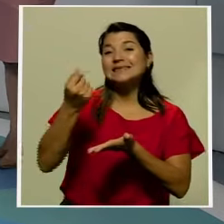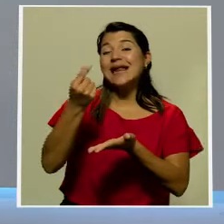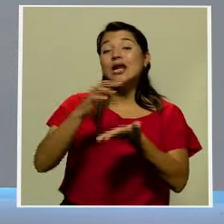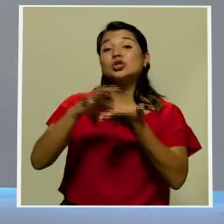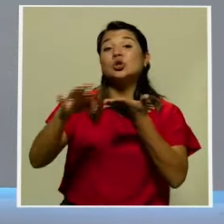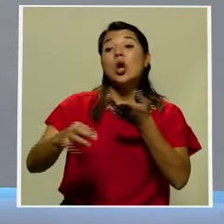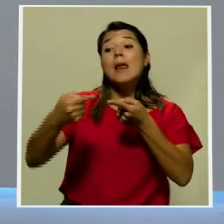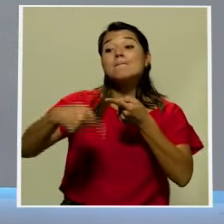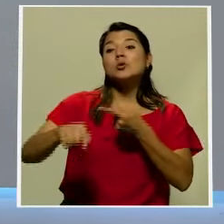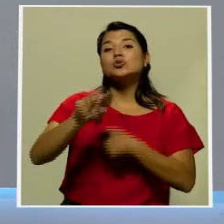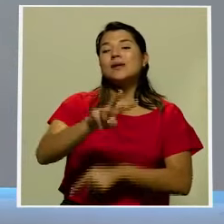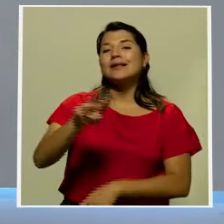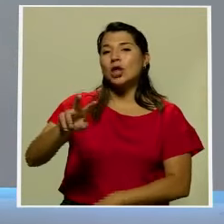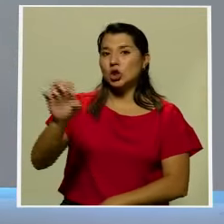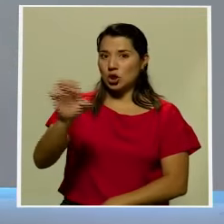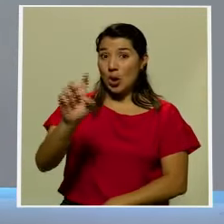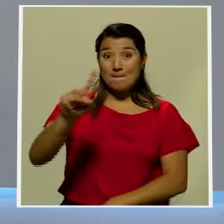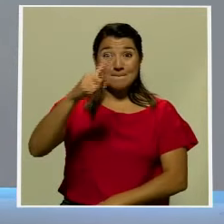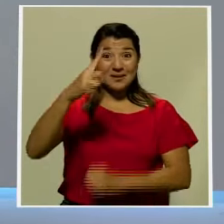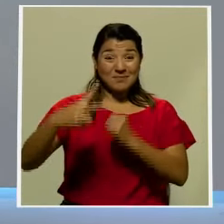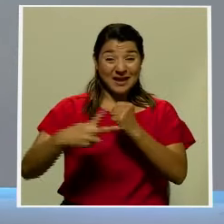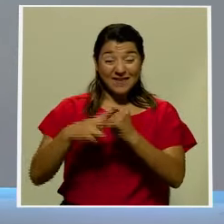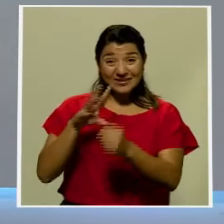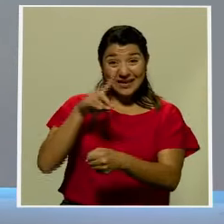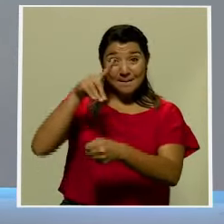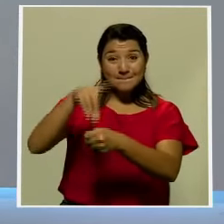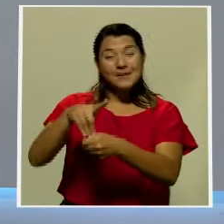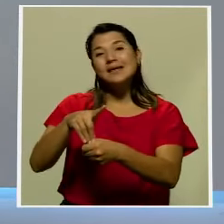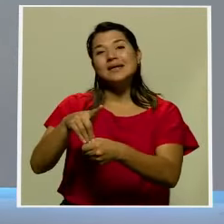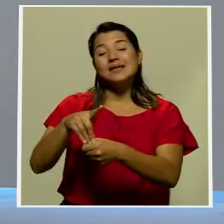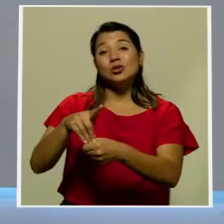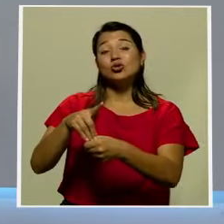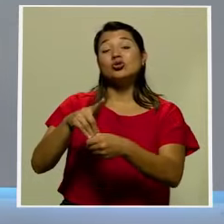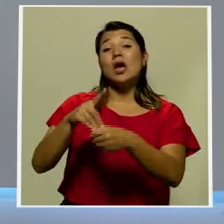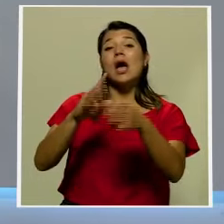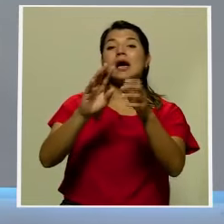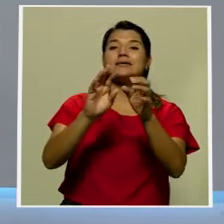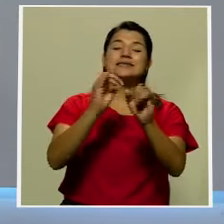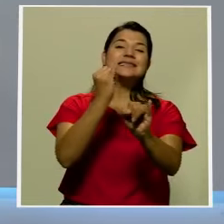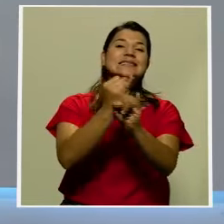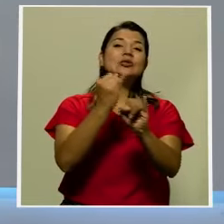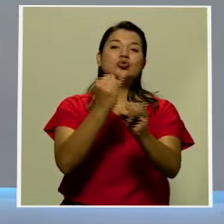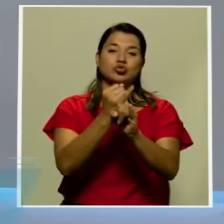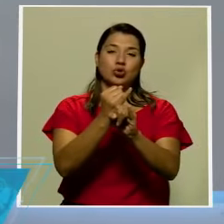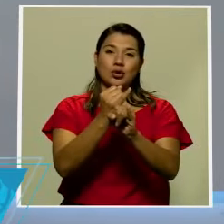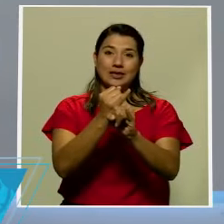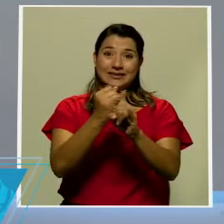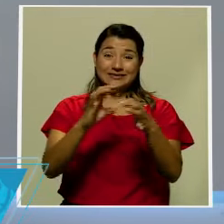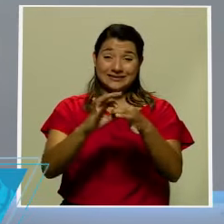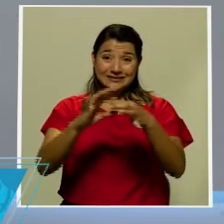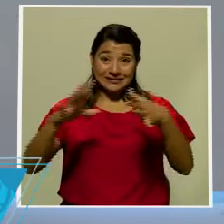será la primera vez que se depositará a los órganos descentralizados que hasta ahora están en el presupuesto nacional.